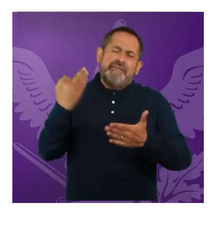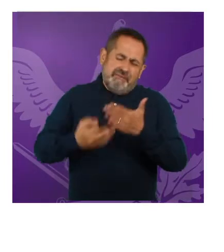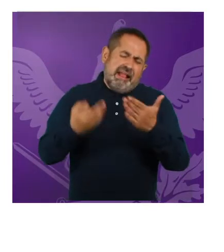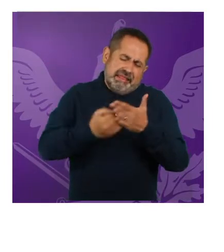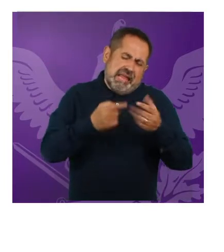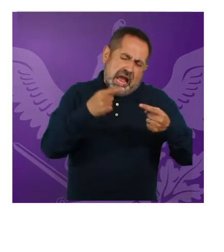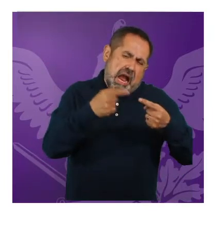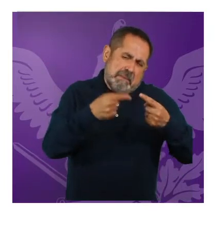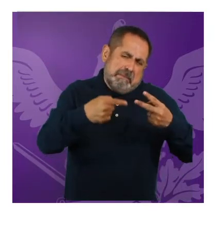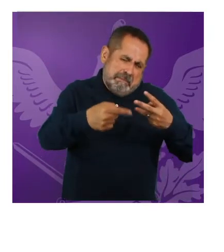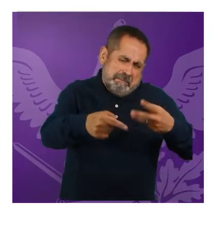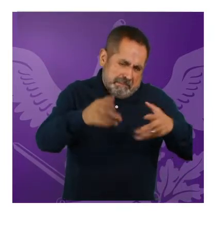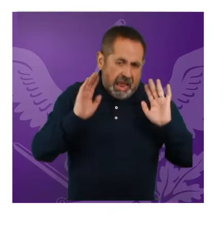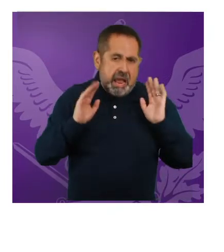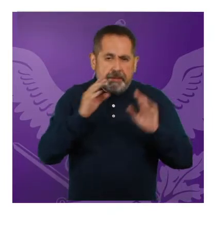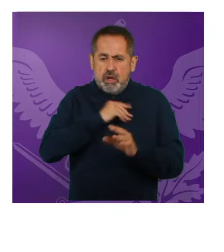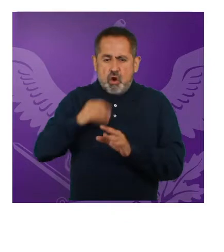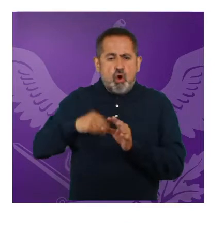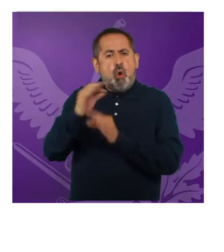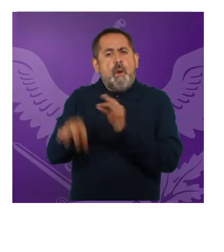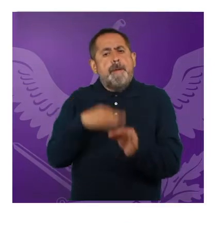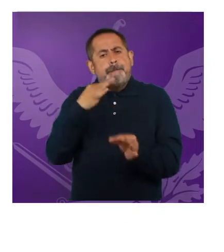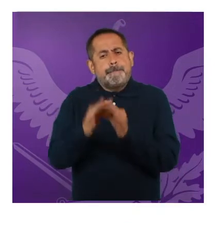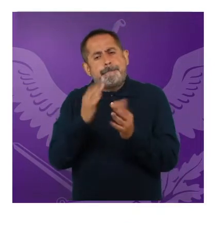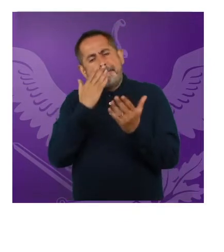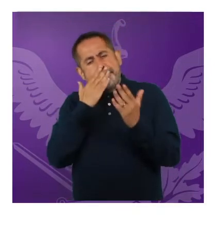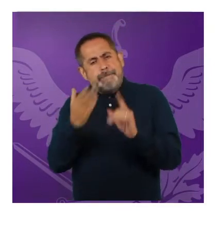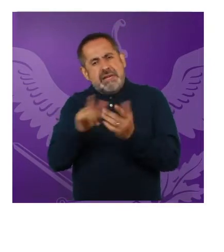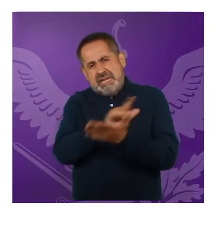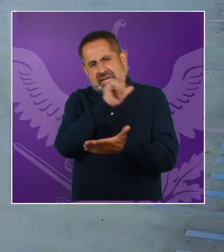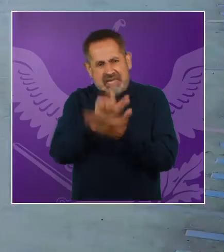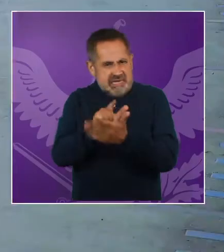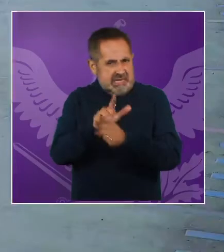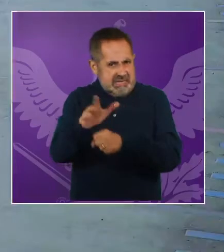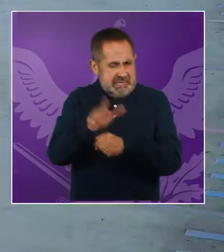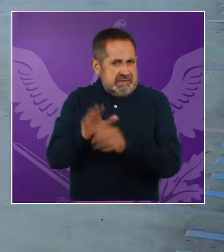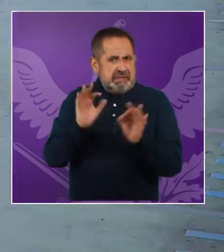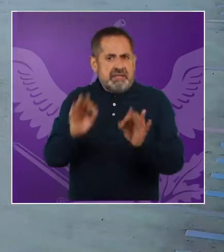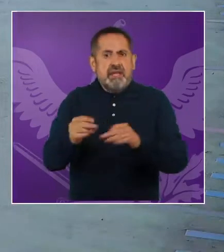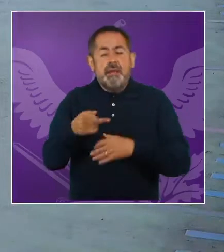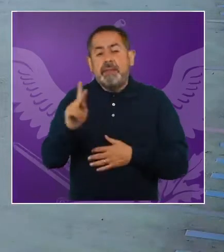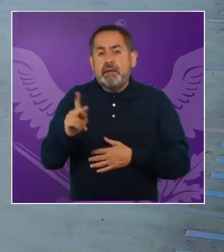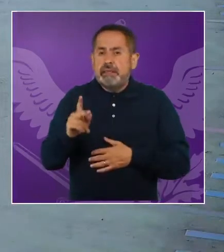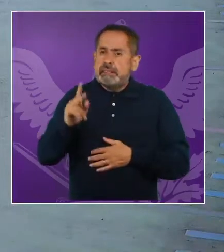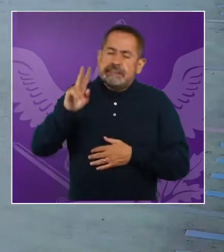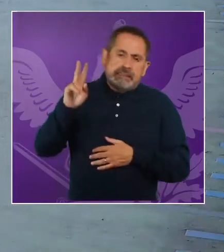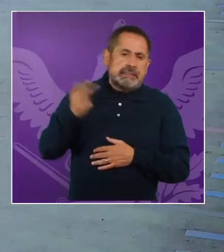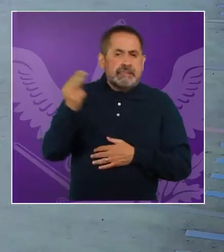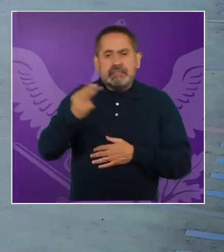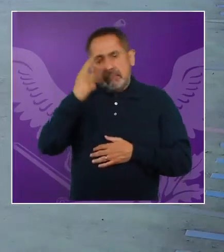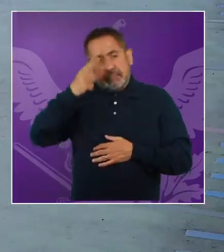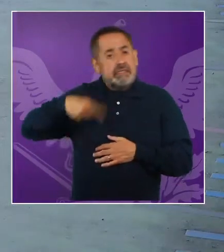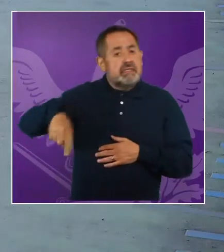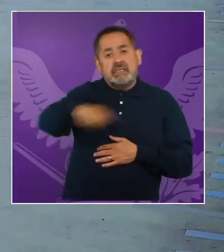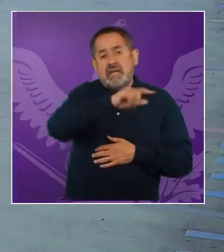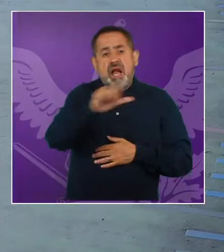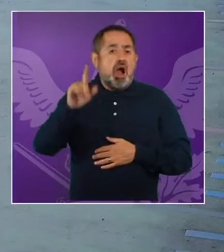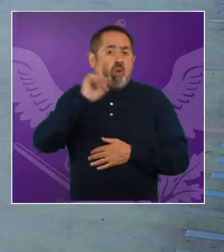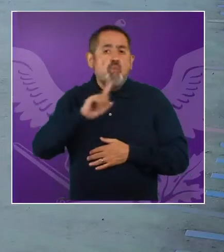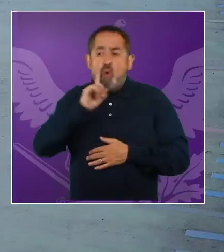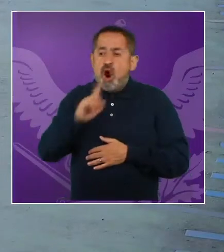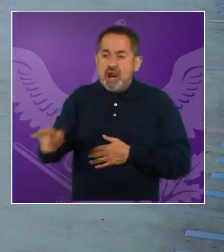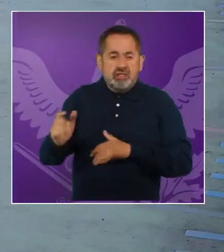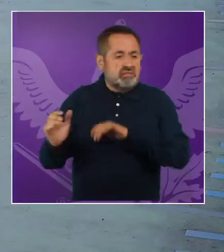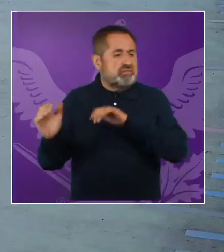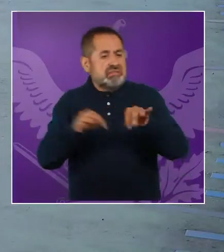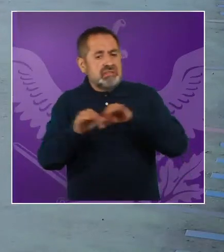falta por hacer, ¿no? Para el cumplimiento de estas leyes y que también permita a